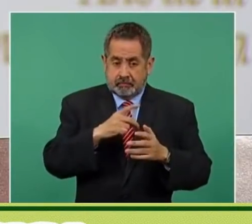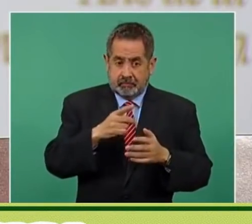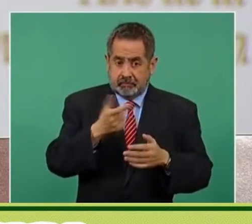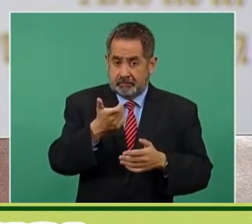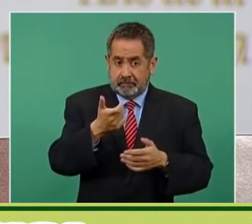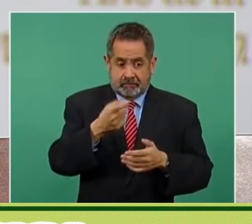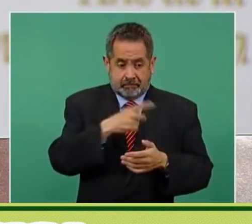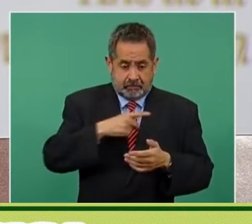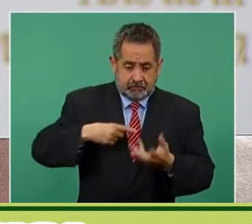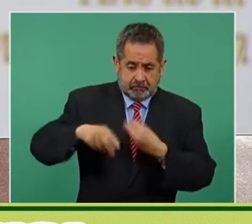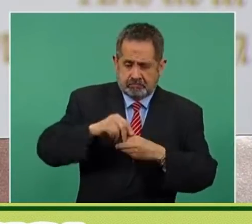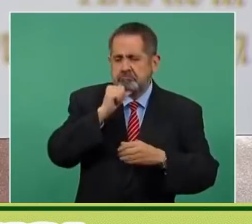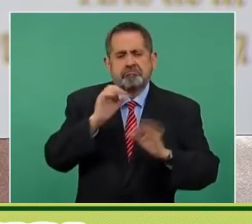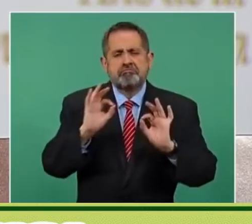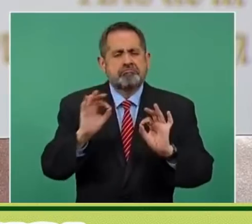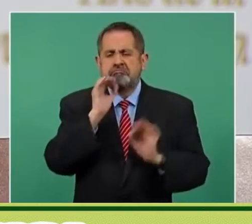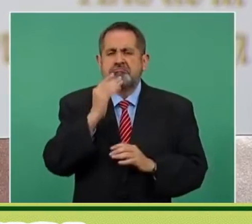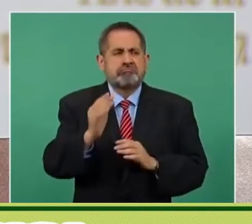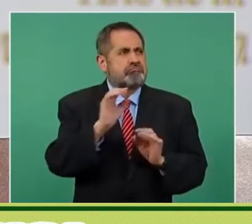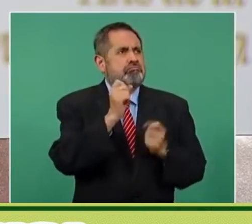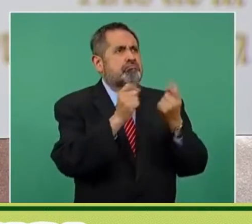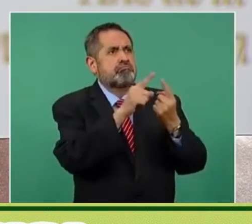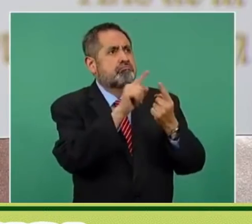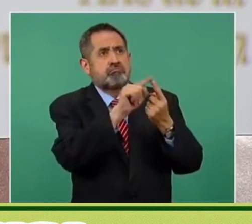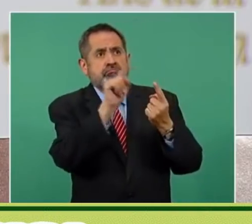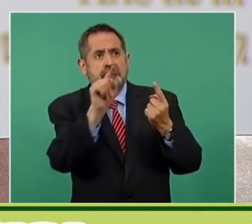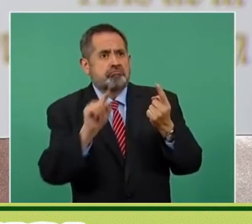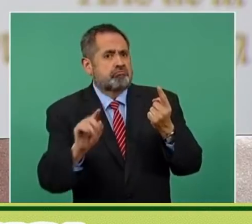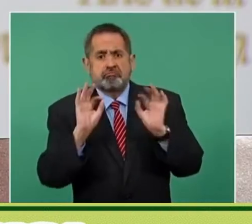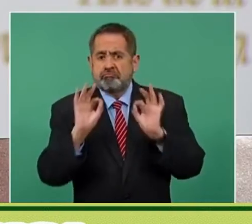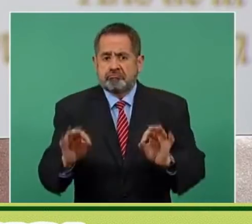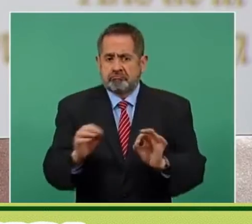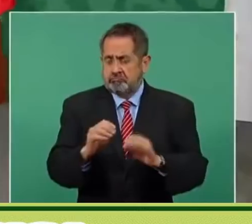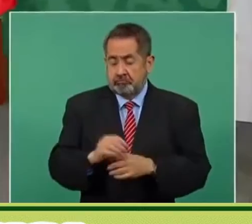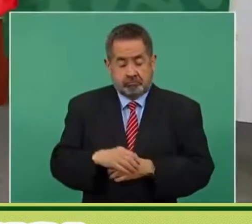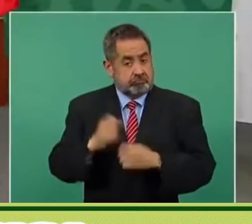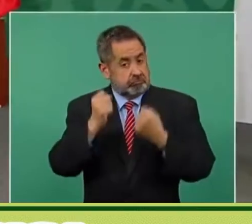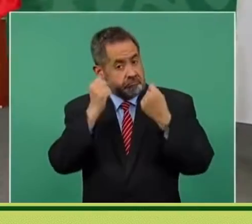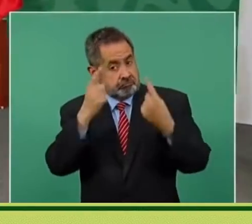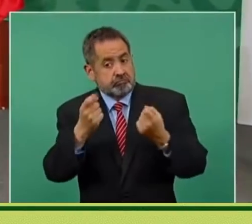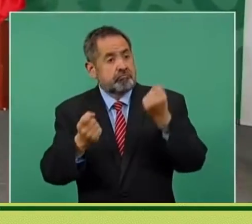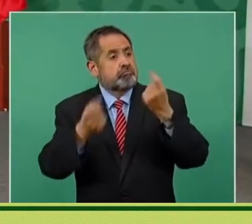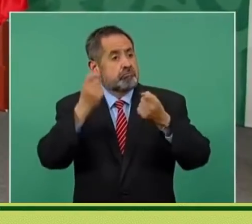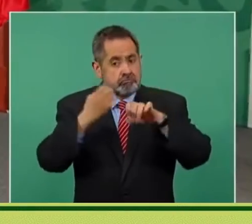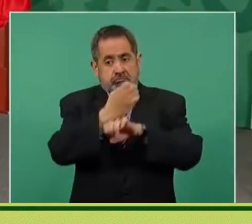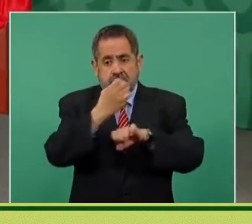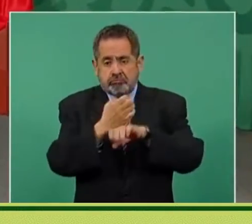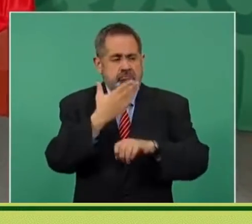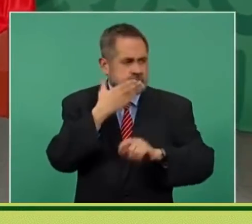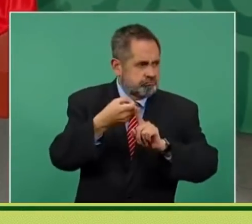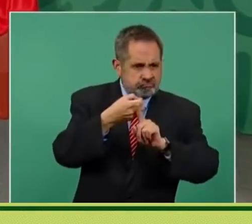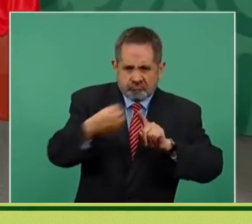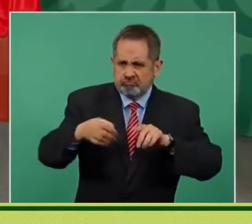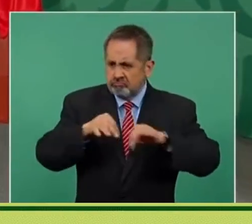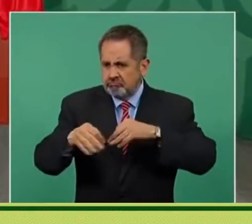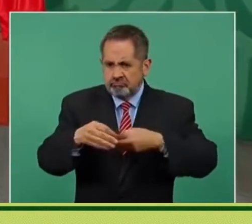públicas sanas, es admirable el que